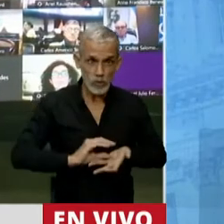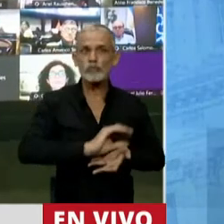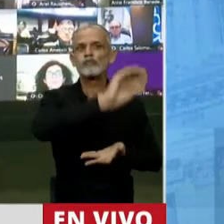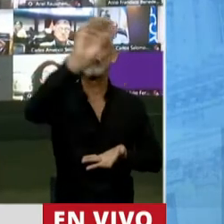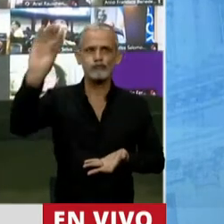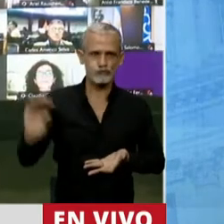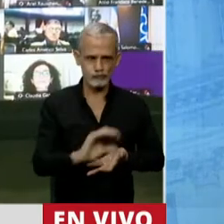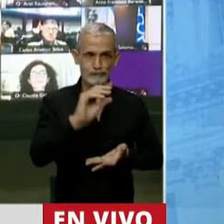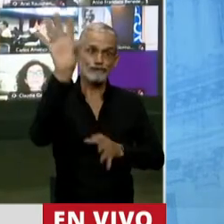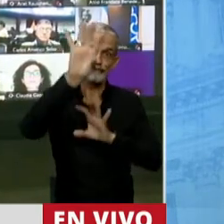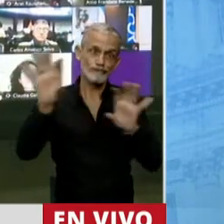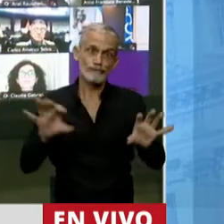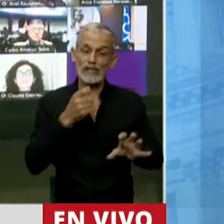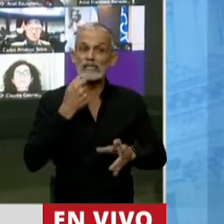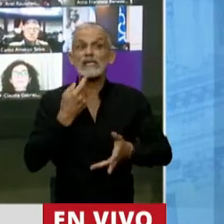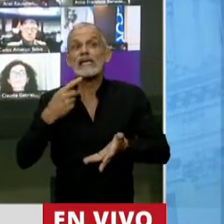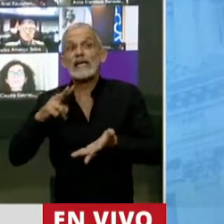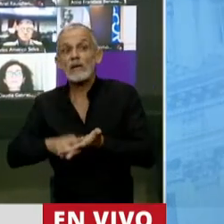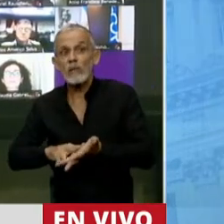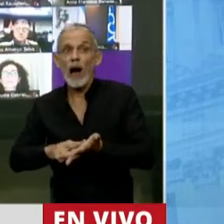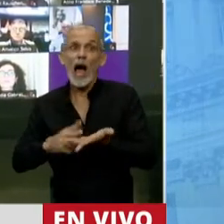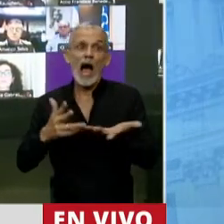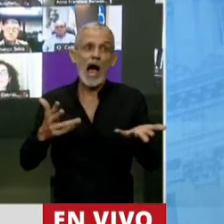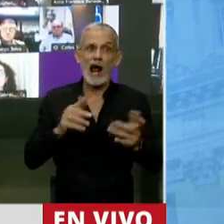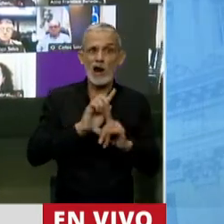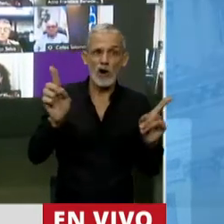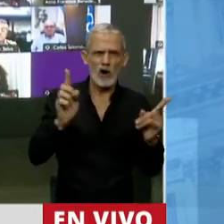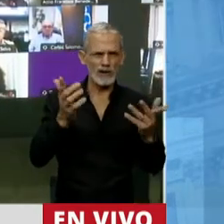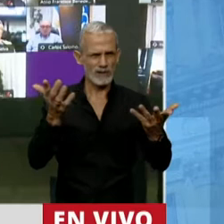pero si tiene asignación fija no lo es. Ah, perfecto.